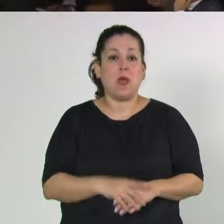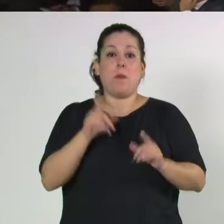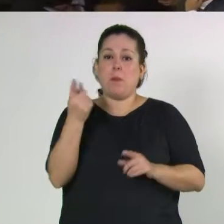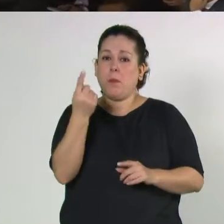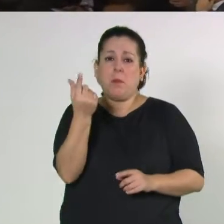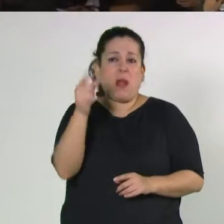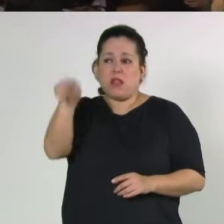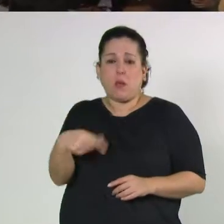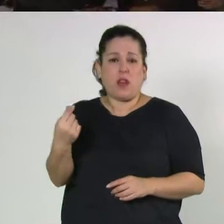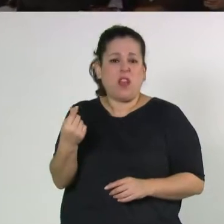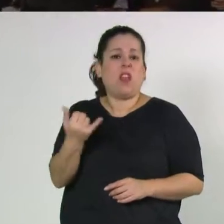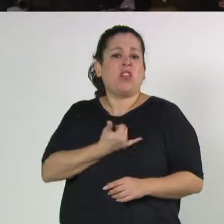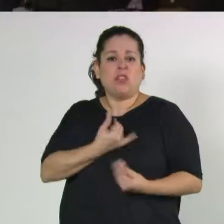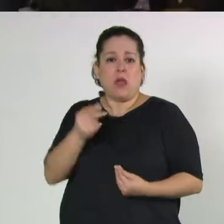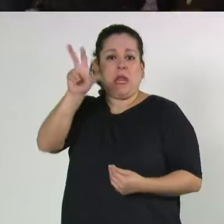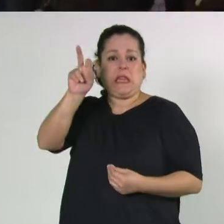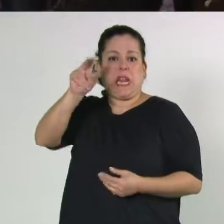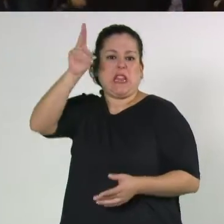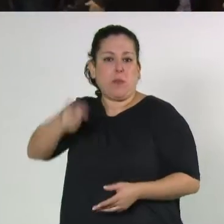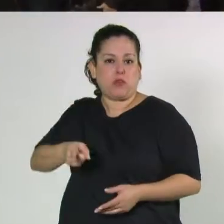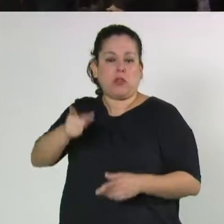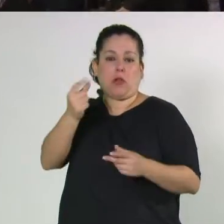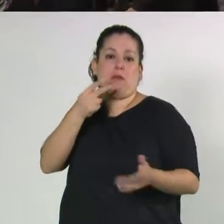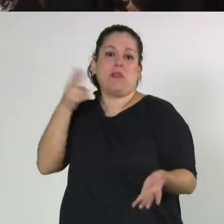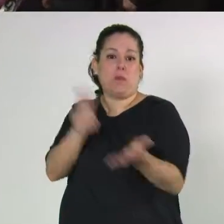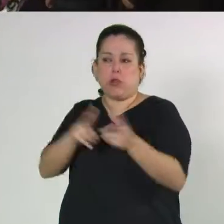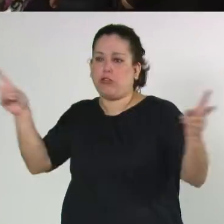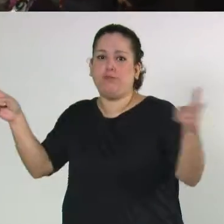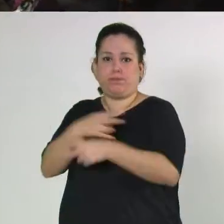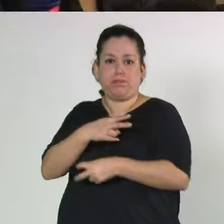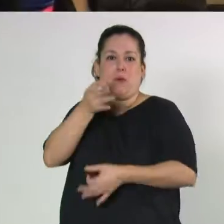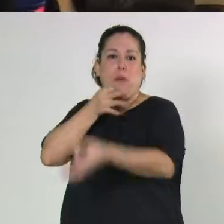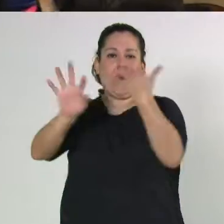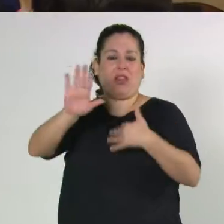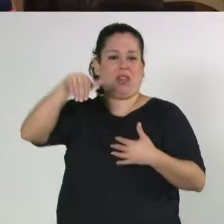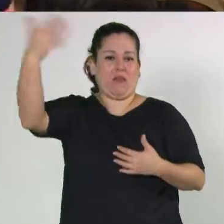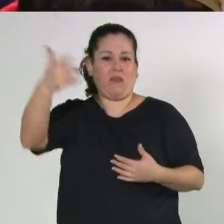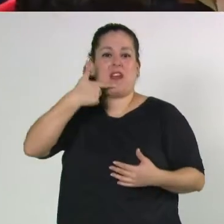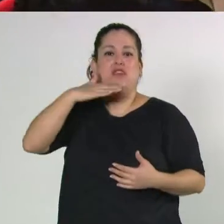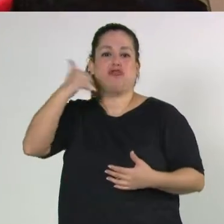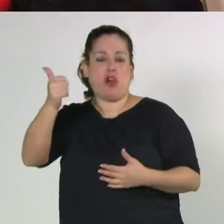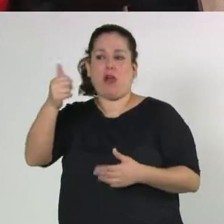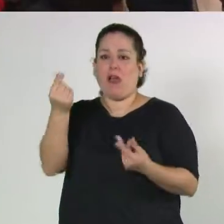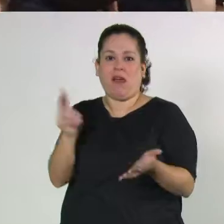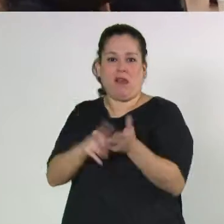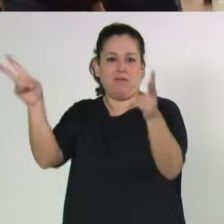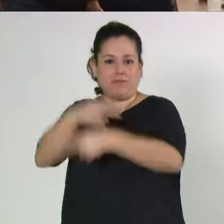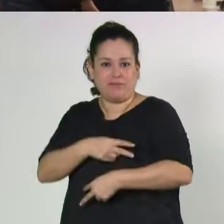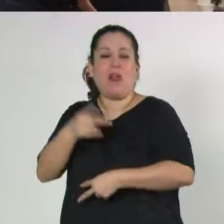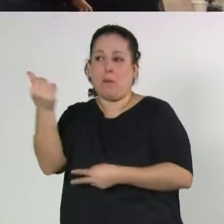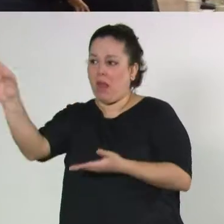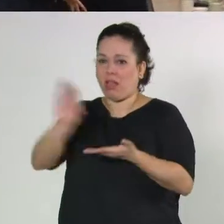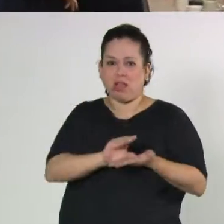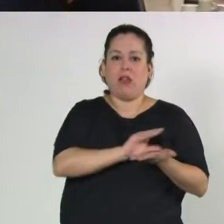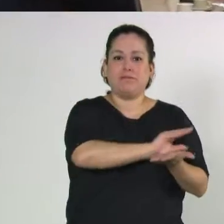estaba compuesto por el 30% de lo recaudado mediante las retenciones móviles a la exportación de porotos de soja y derivados. El